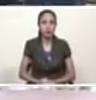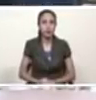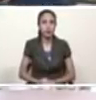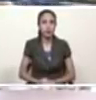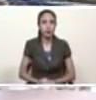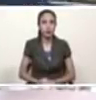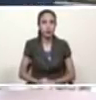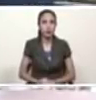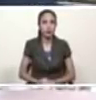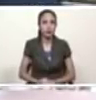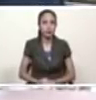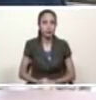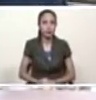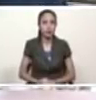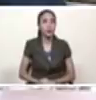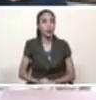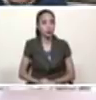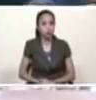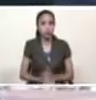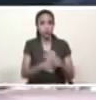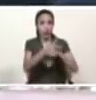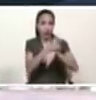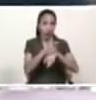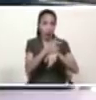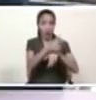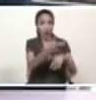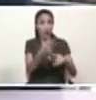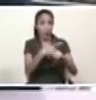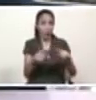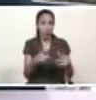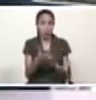gobernando están gobernando más en el norte más bien